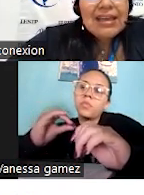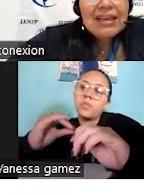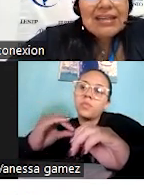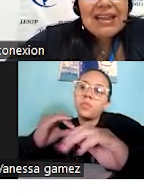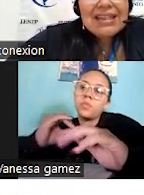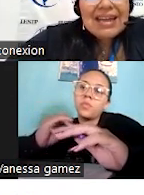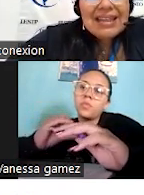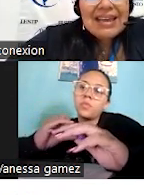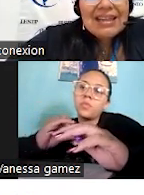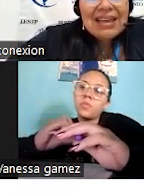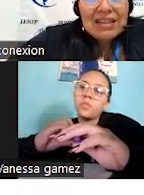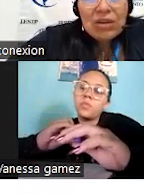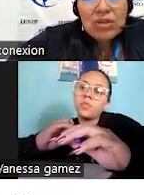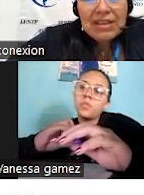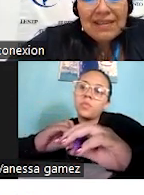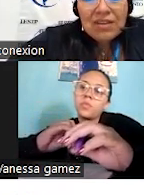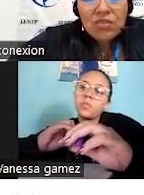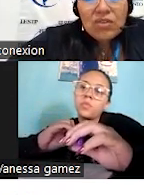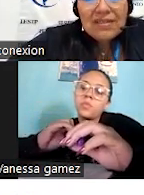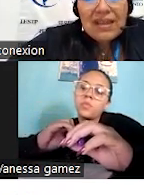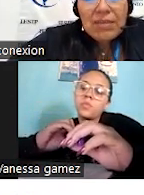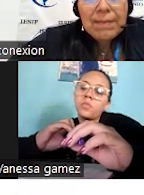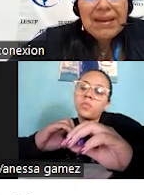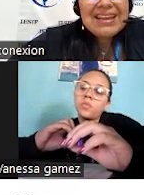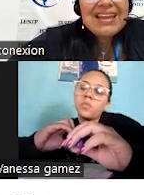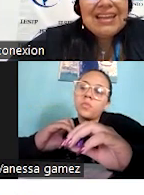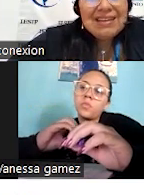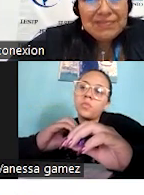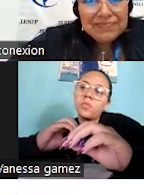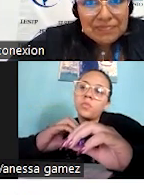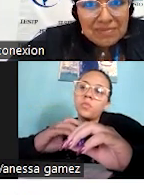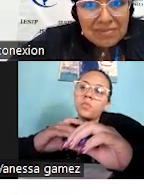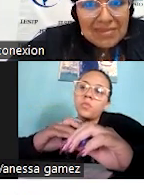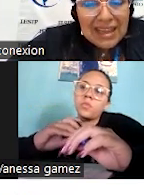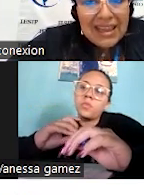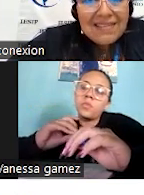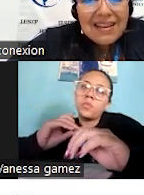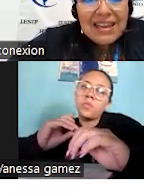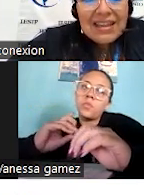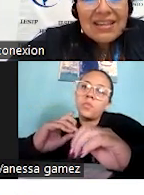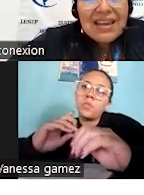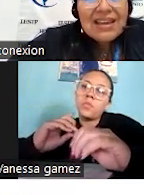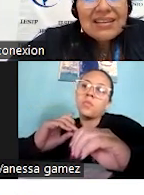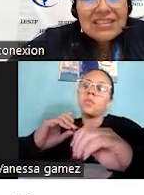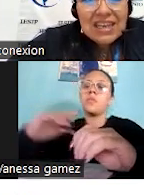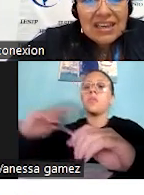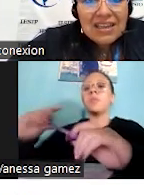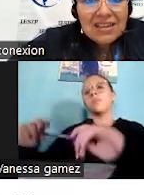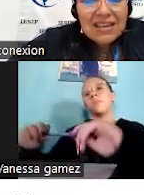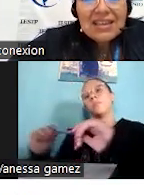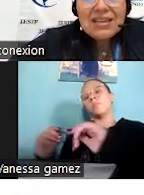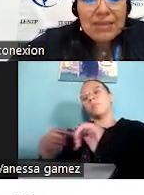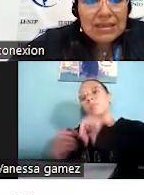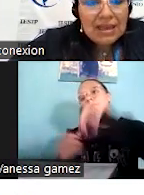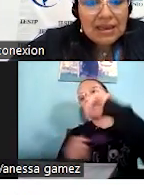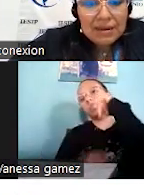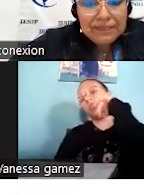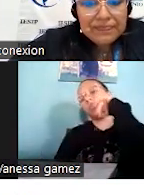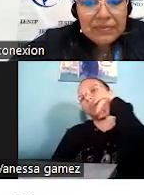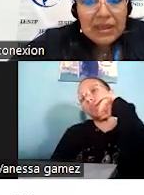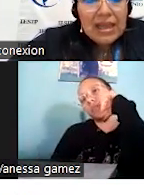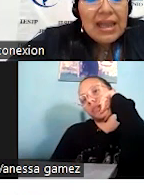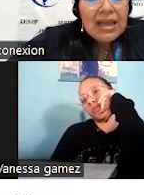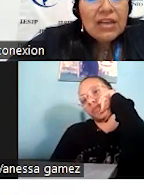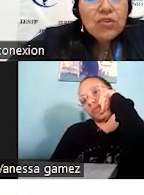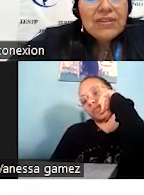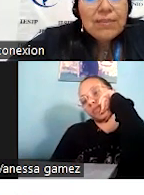Y tratar de utilizar esos sistemas para que ese cliente llegue y se mantenga.